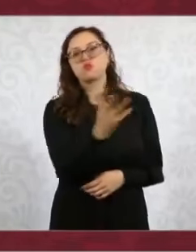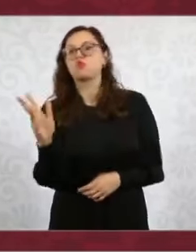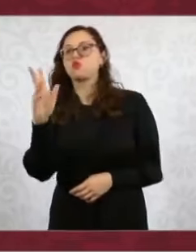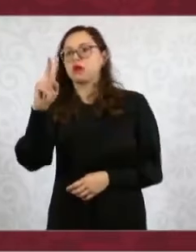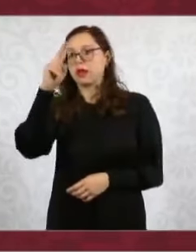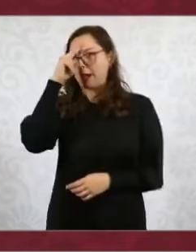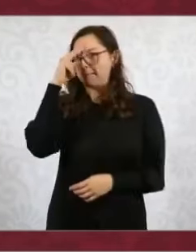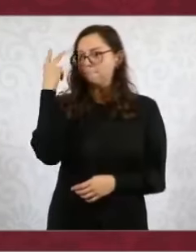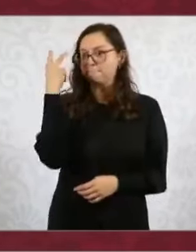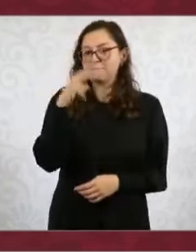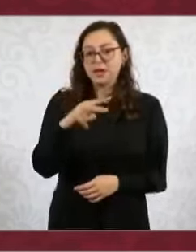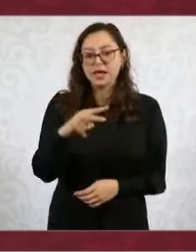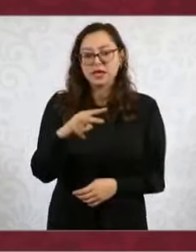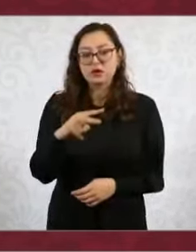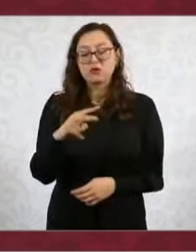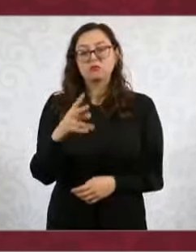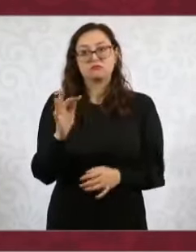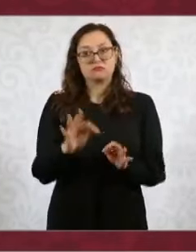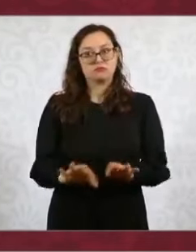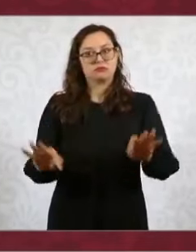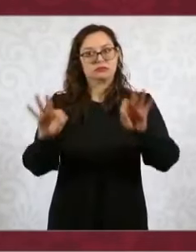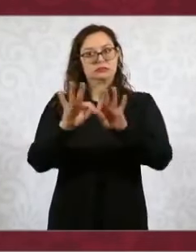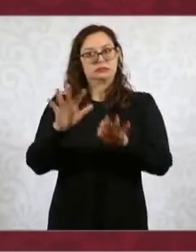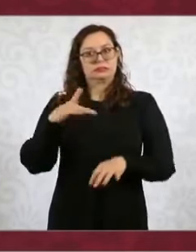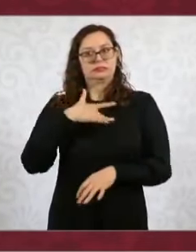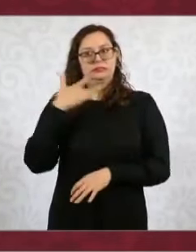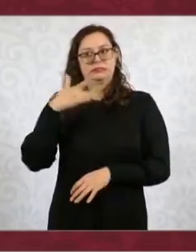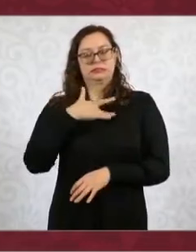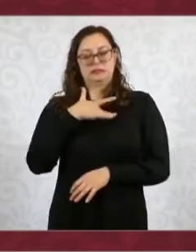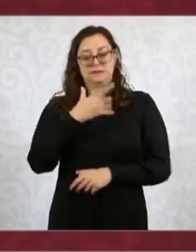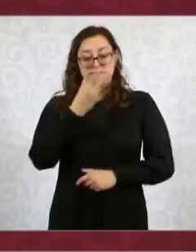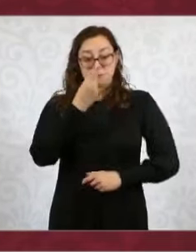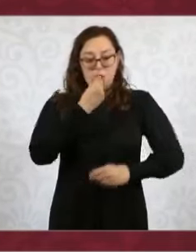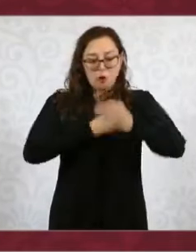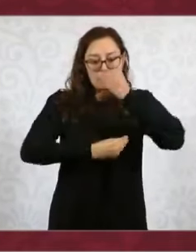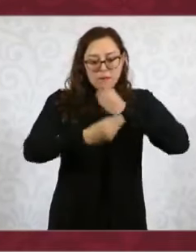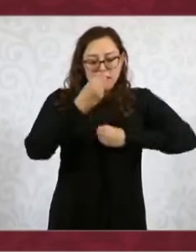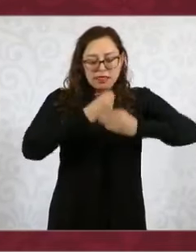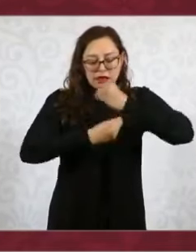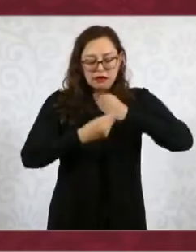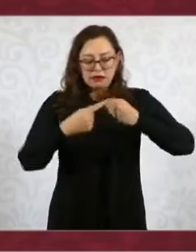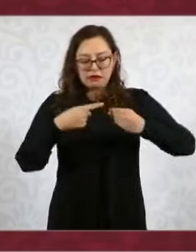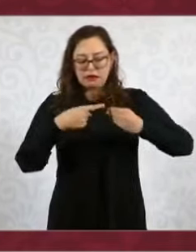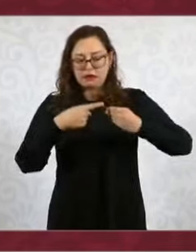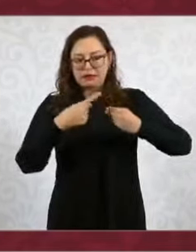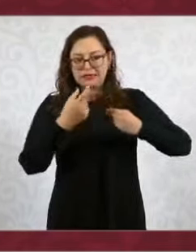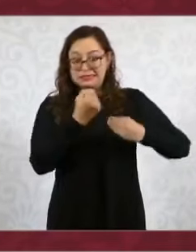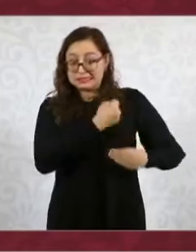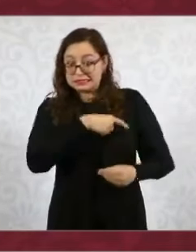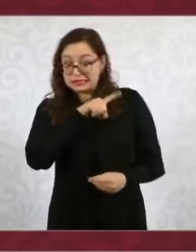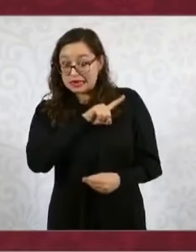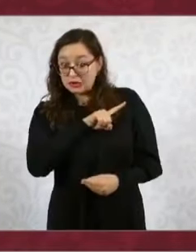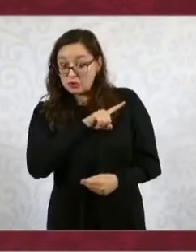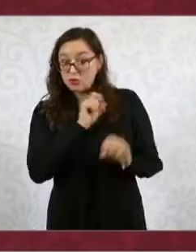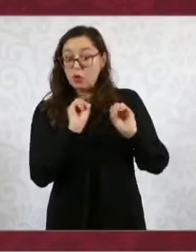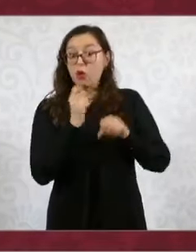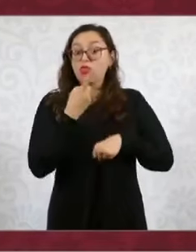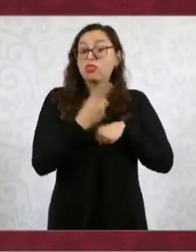las afectaciones a la salud de la comida que llamamos chatarra, porque